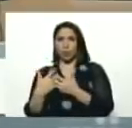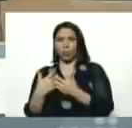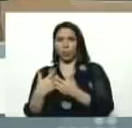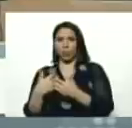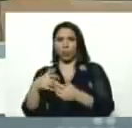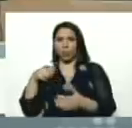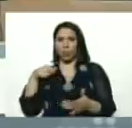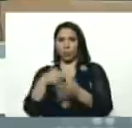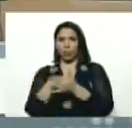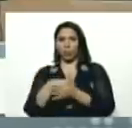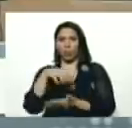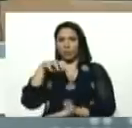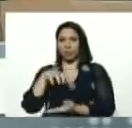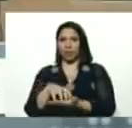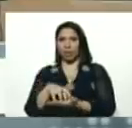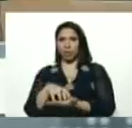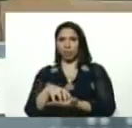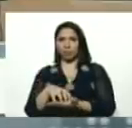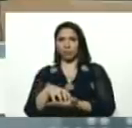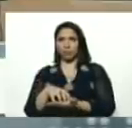siempre recordado, da mi café,